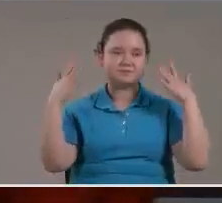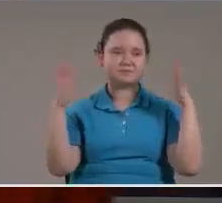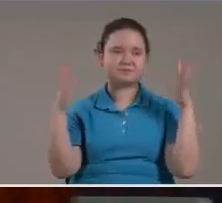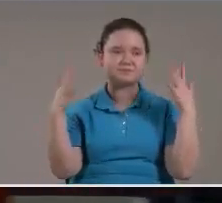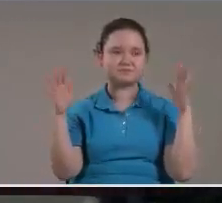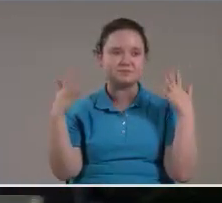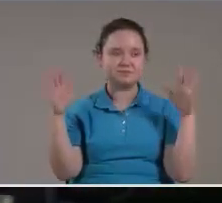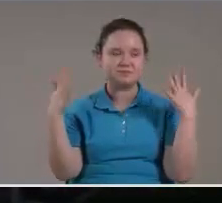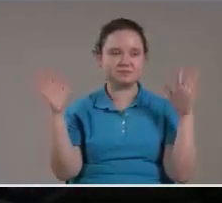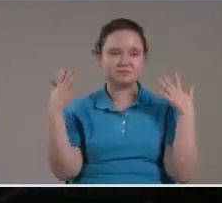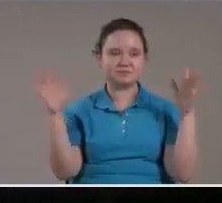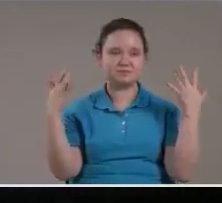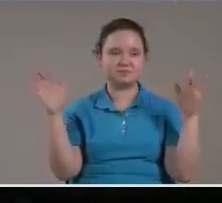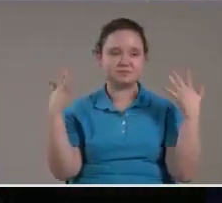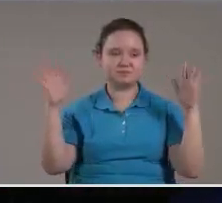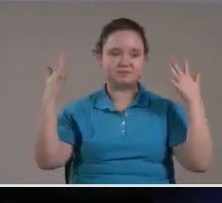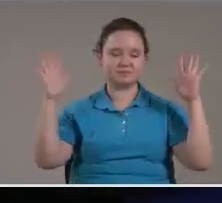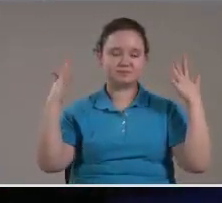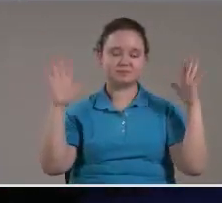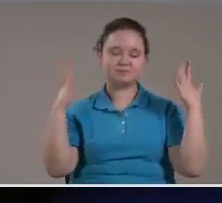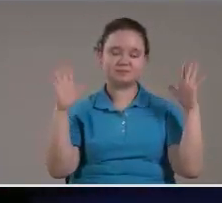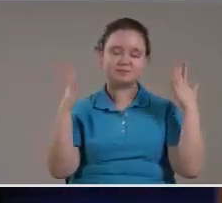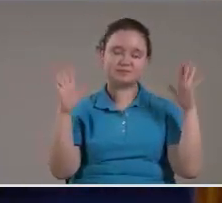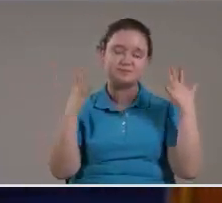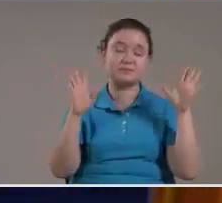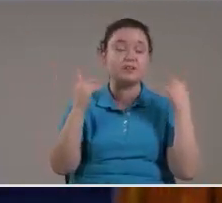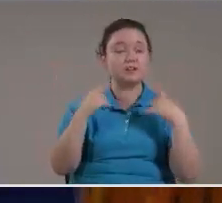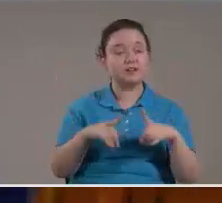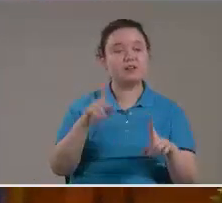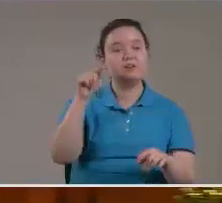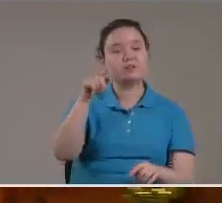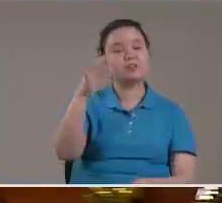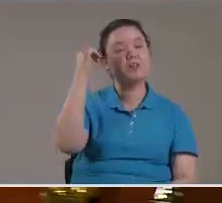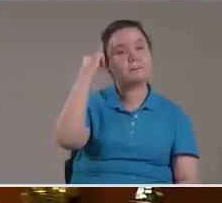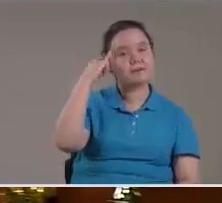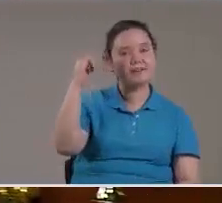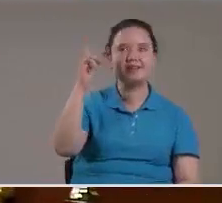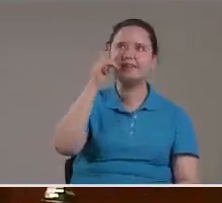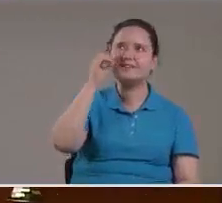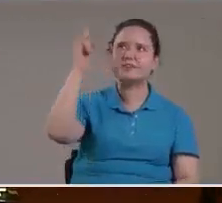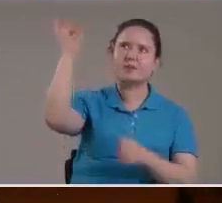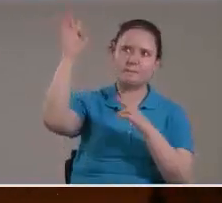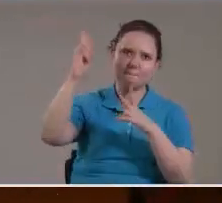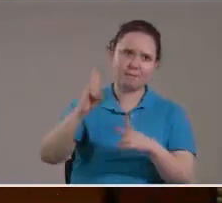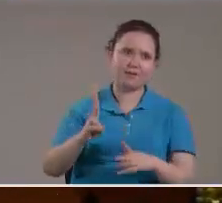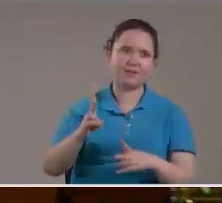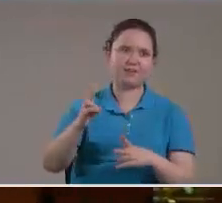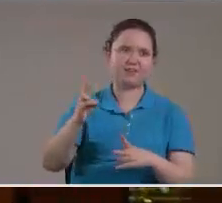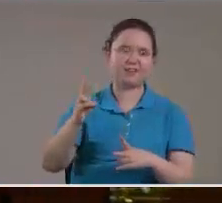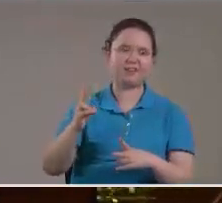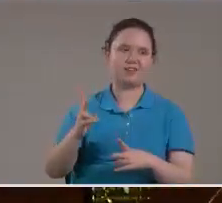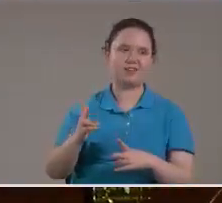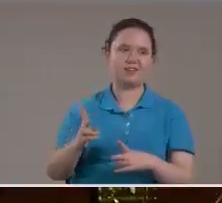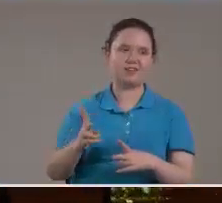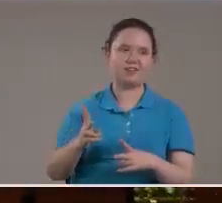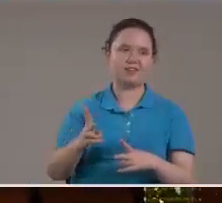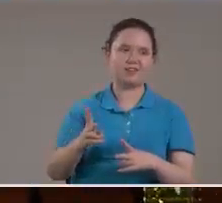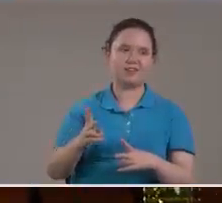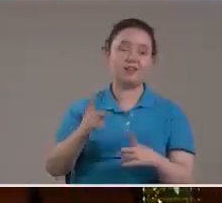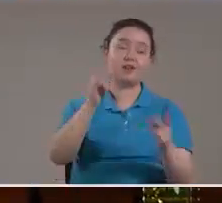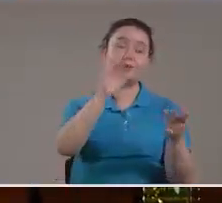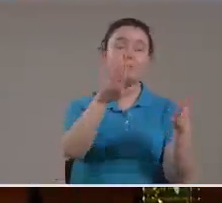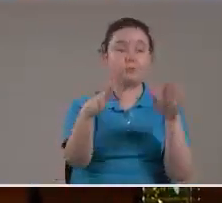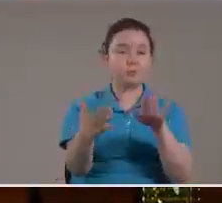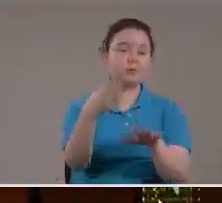pesos A ver cuánto Ahora imagínese Imagínese Señor vino A la primera venida Dio su